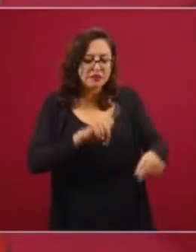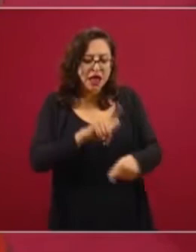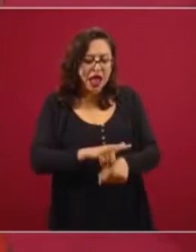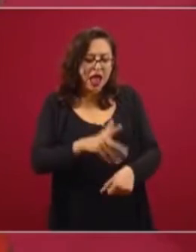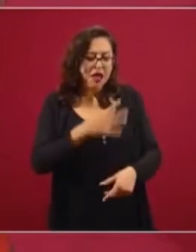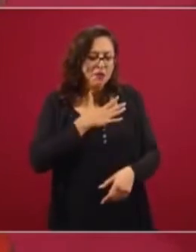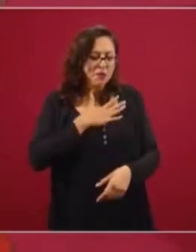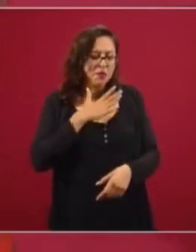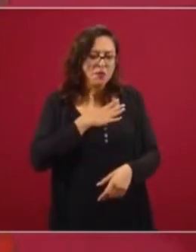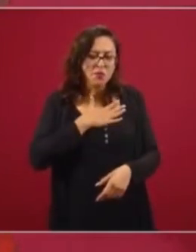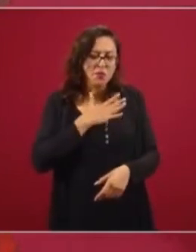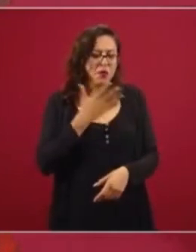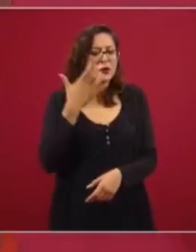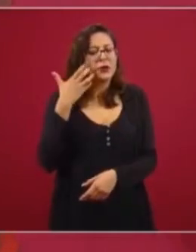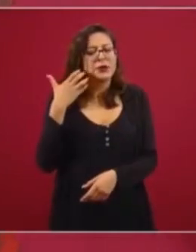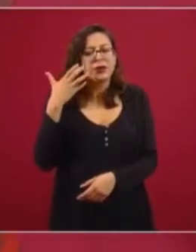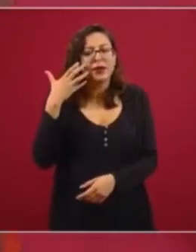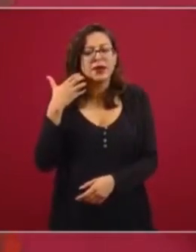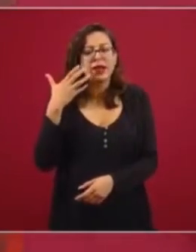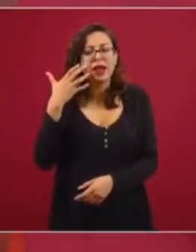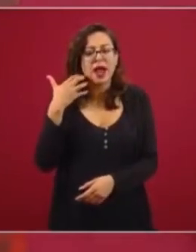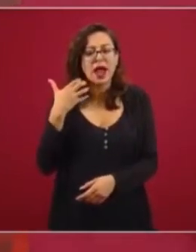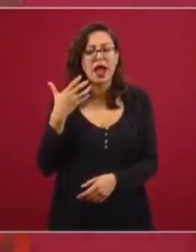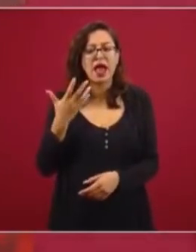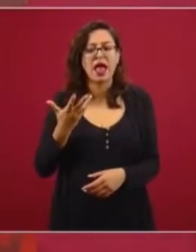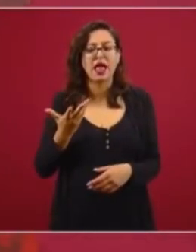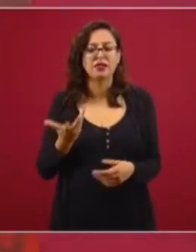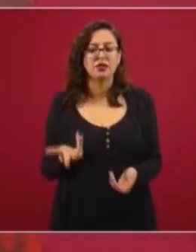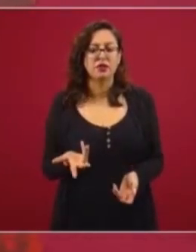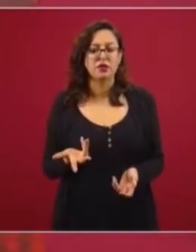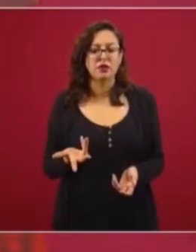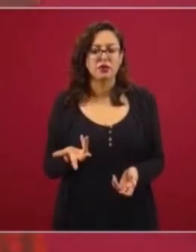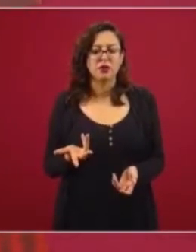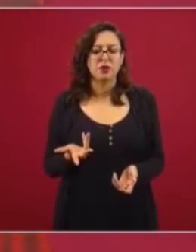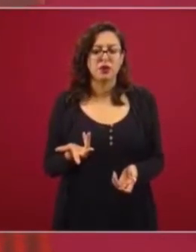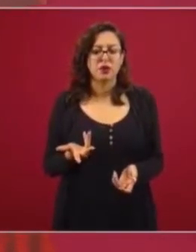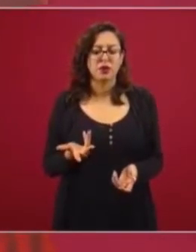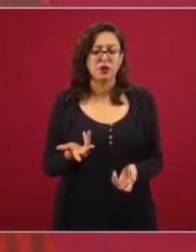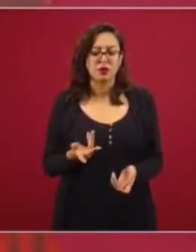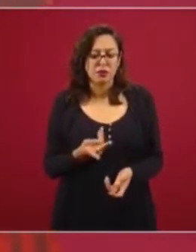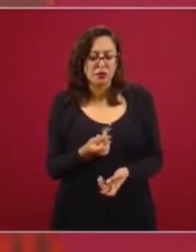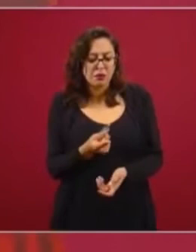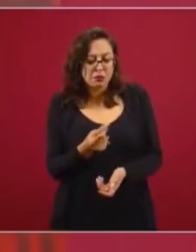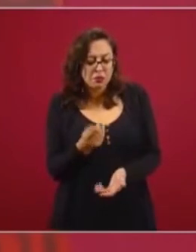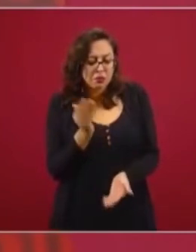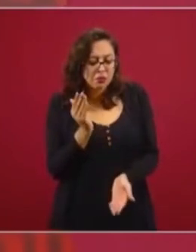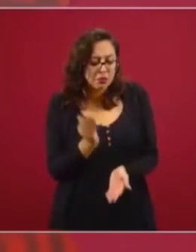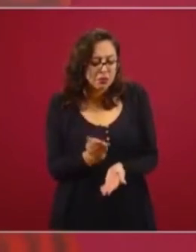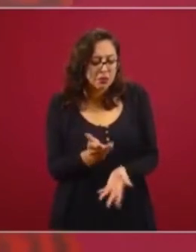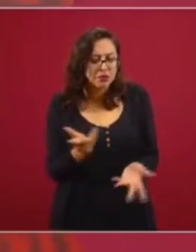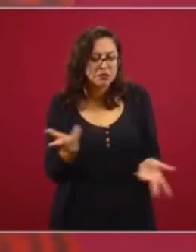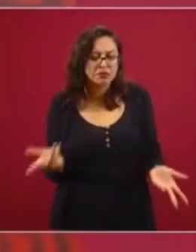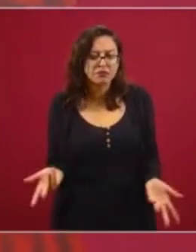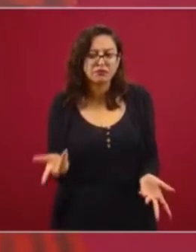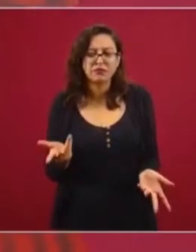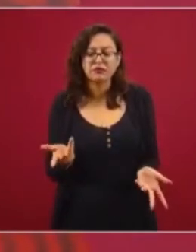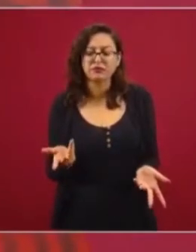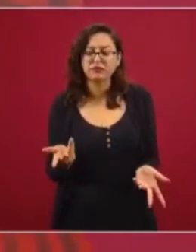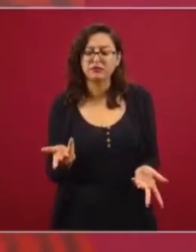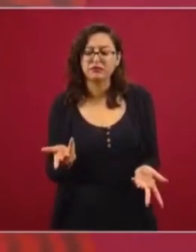un gatito, un perrito, tan